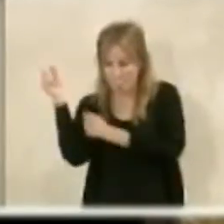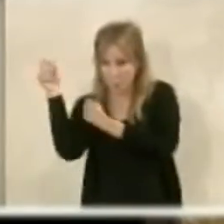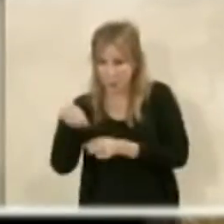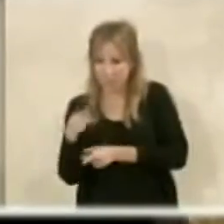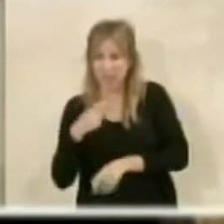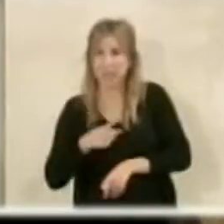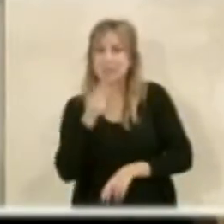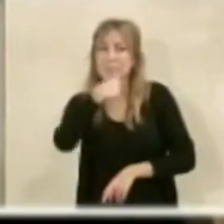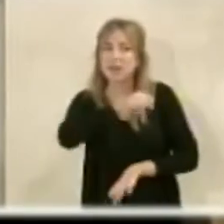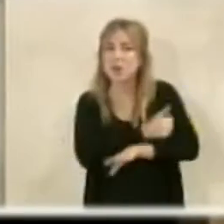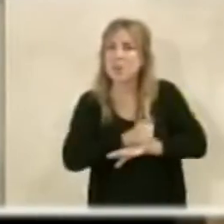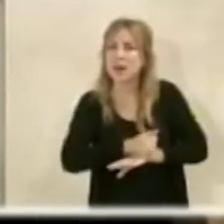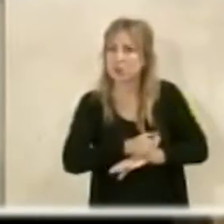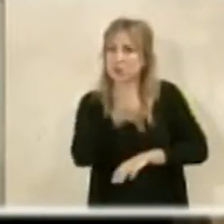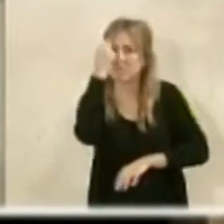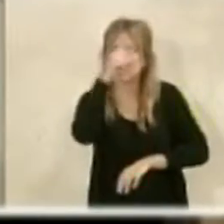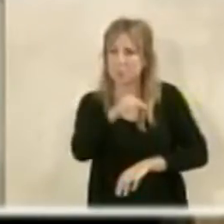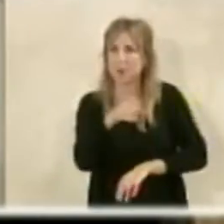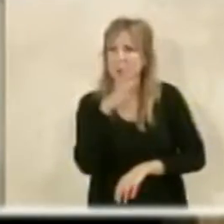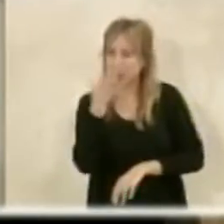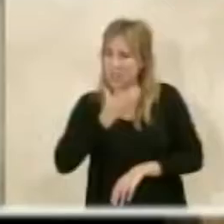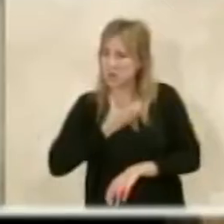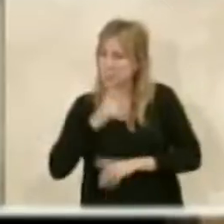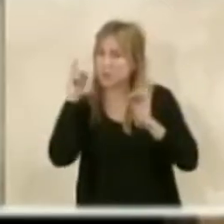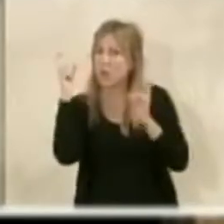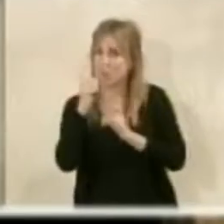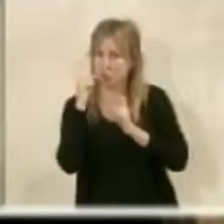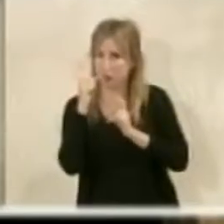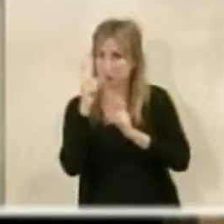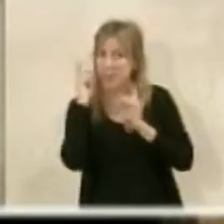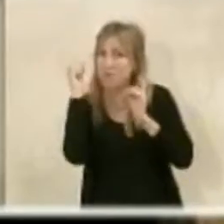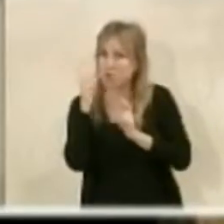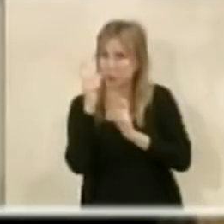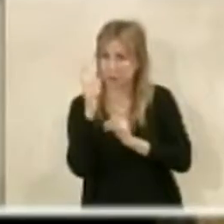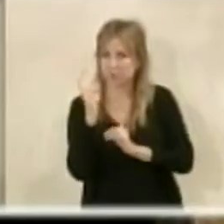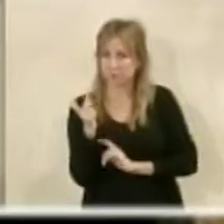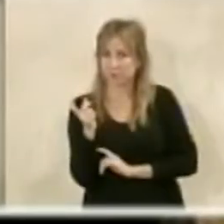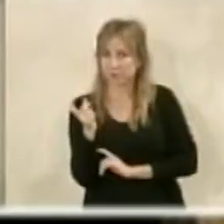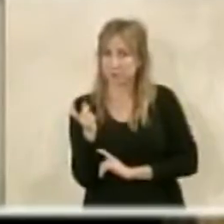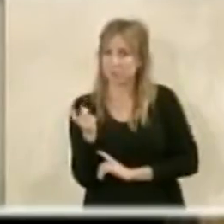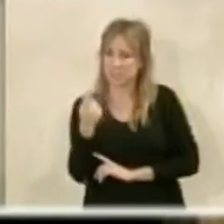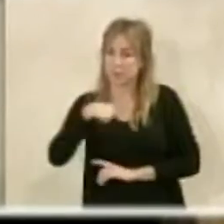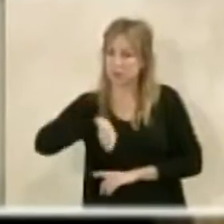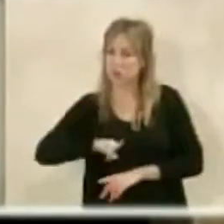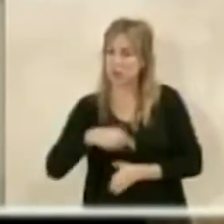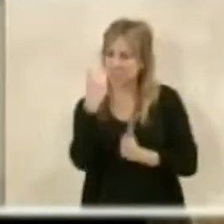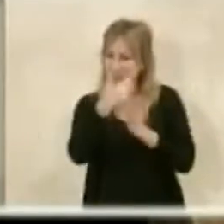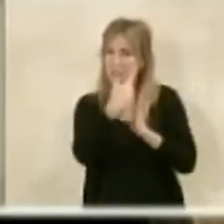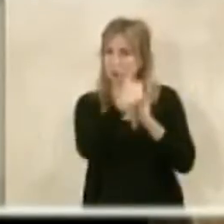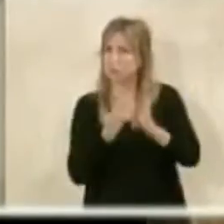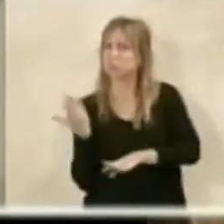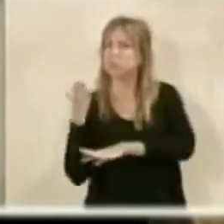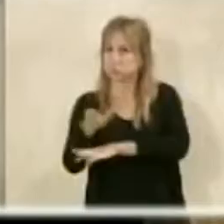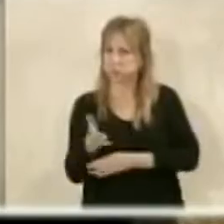también los ciudadanos que ese algo viene, porque este Ayuntamiento también ha hecho esfuerzo, ha hecho un esfuerzo, eh, y ha puesto cosas encima de la mesa.